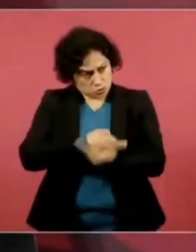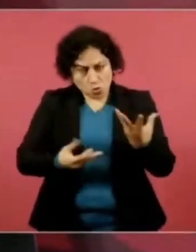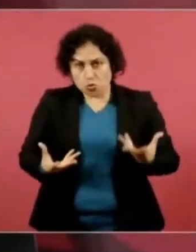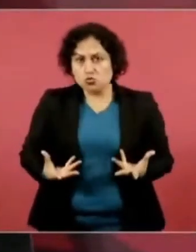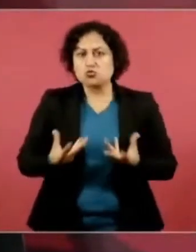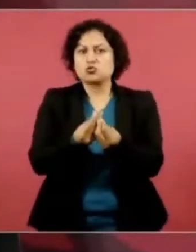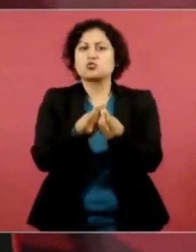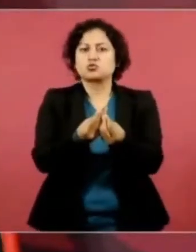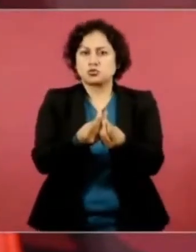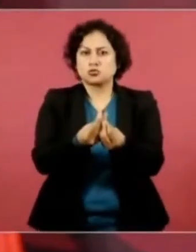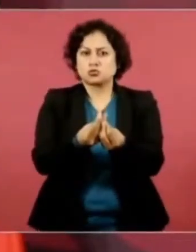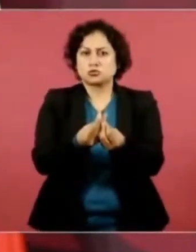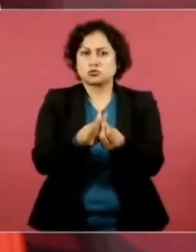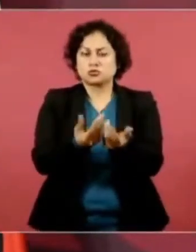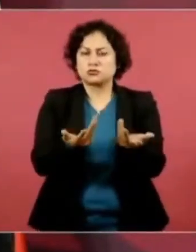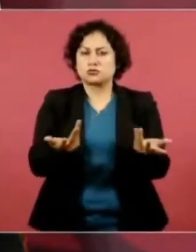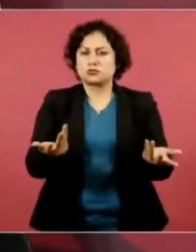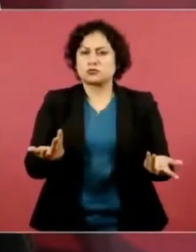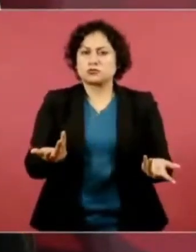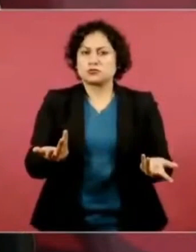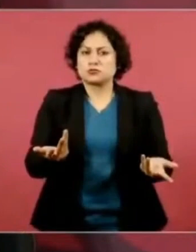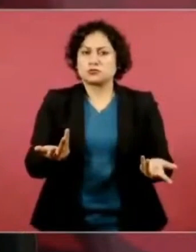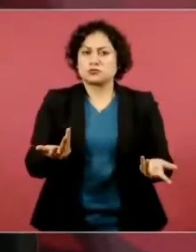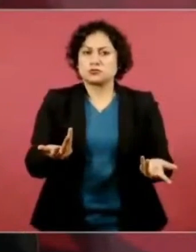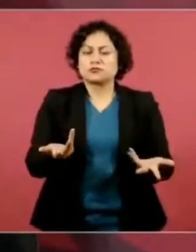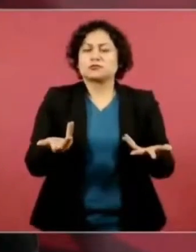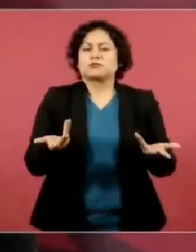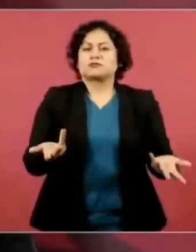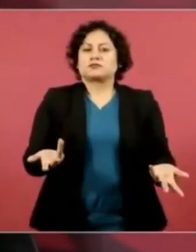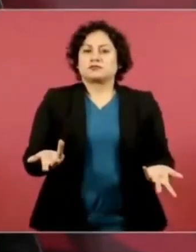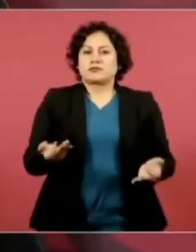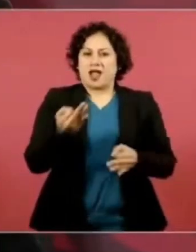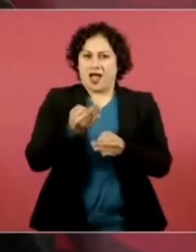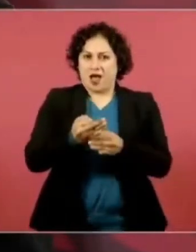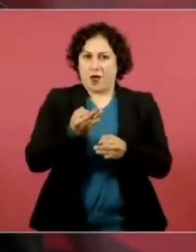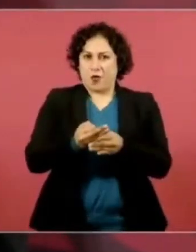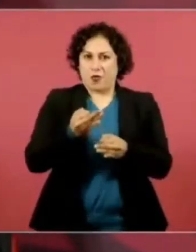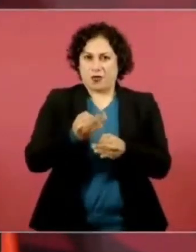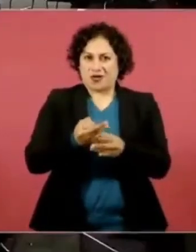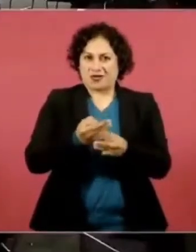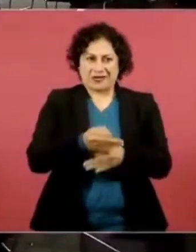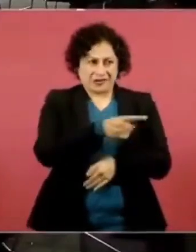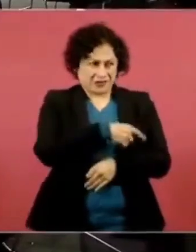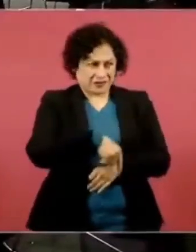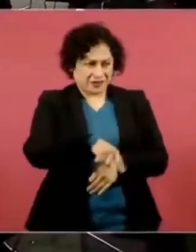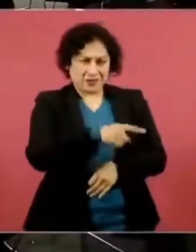¿Qué nos van a decir a nosotros si venimos de la lucha social?